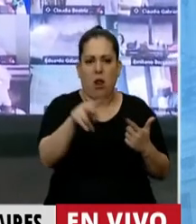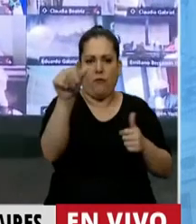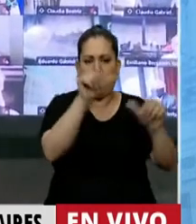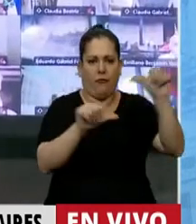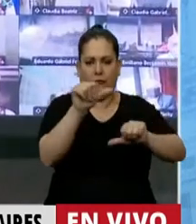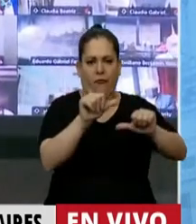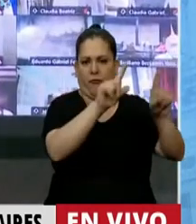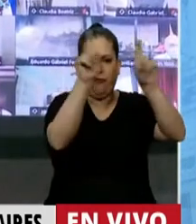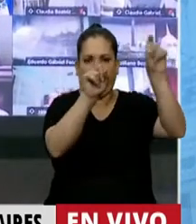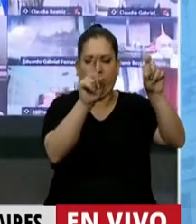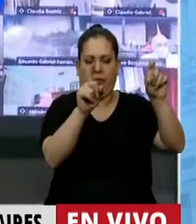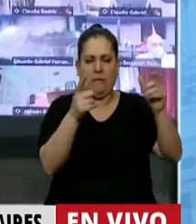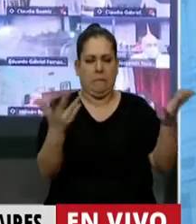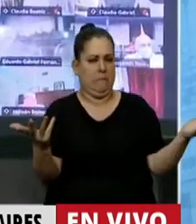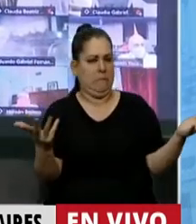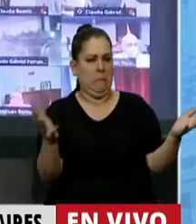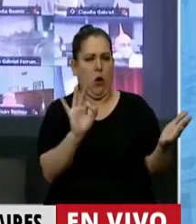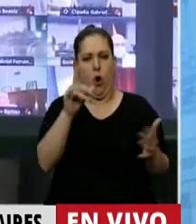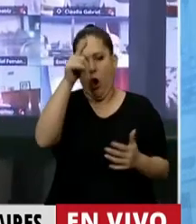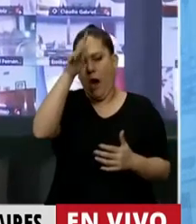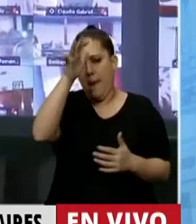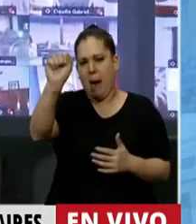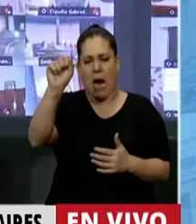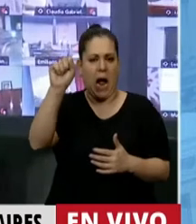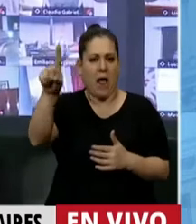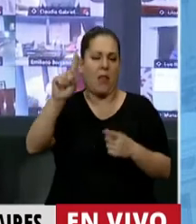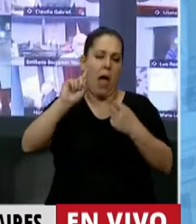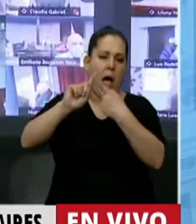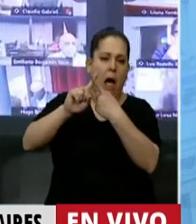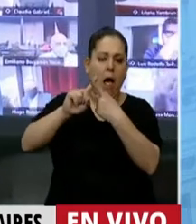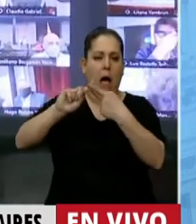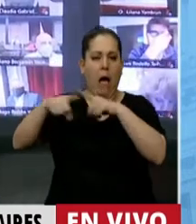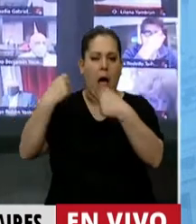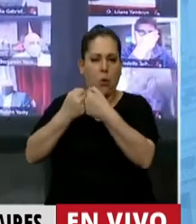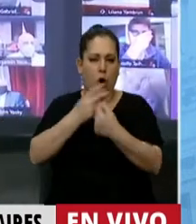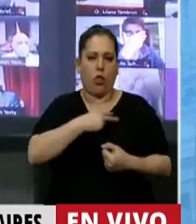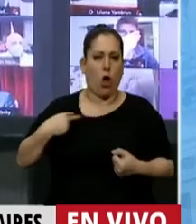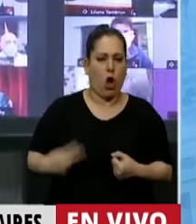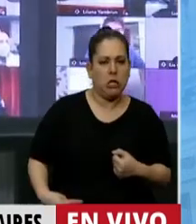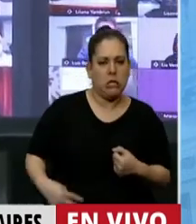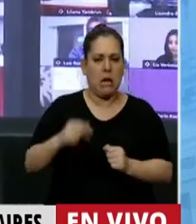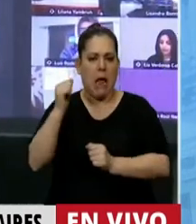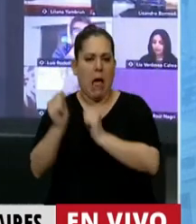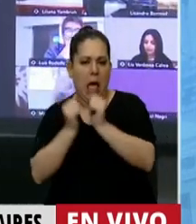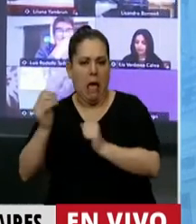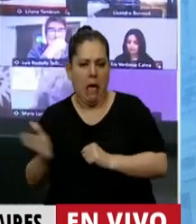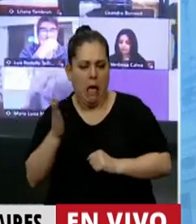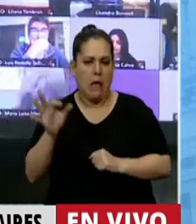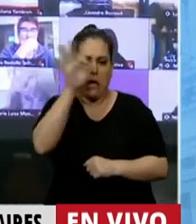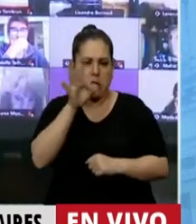acuerdo de la Cancillería con China para la megafactoría de cerdos recontra